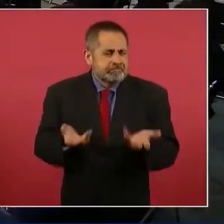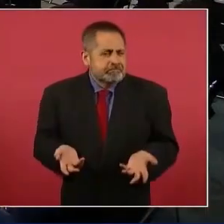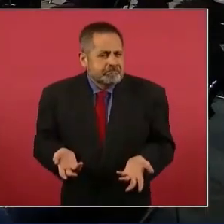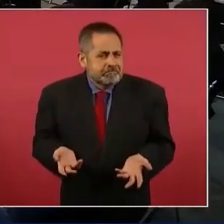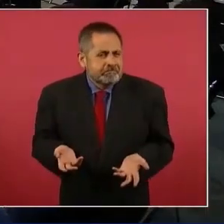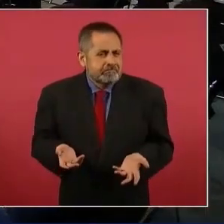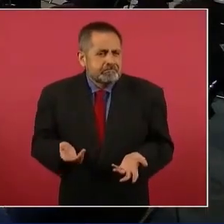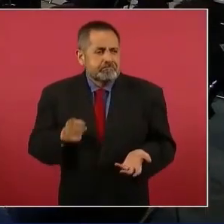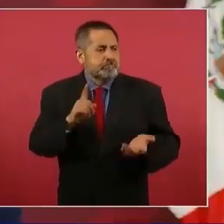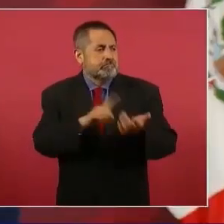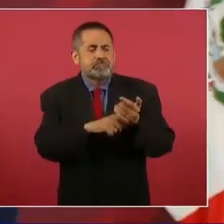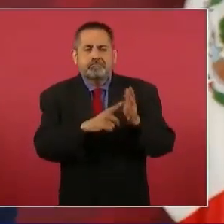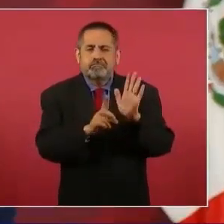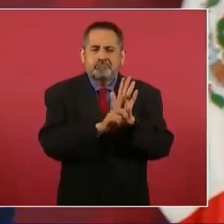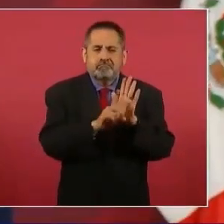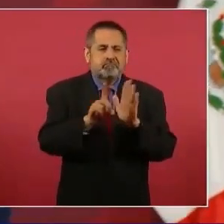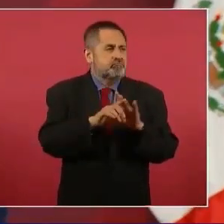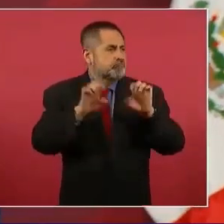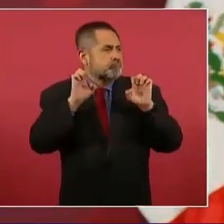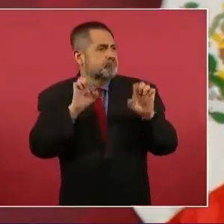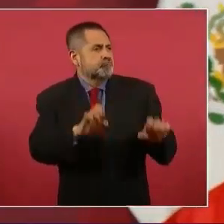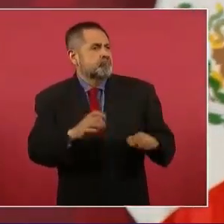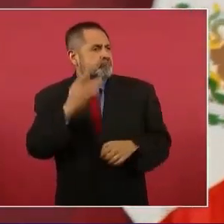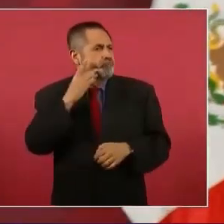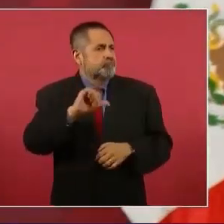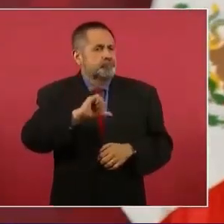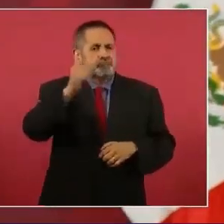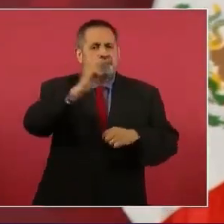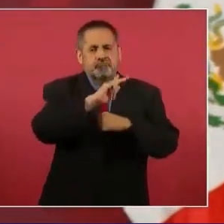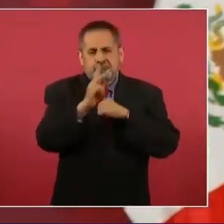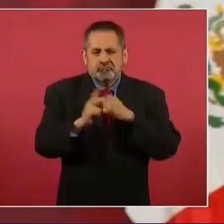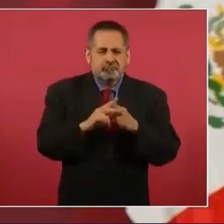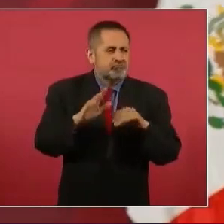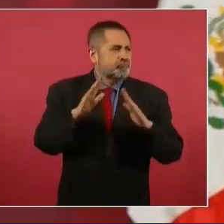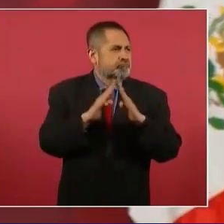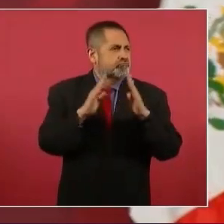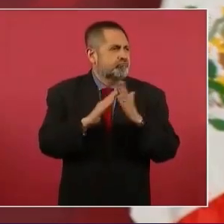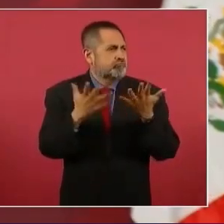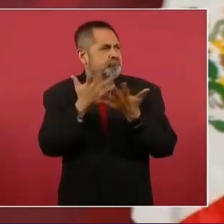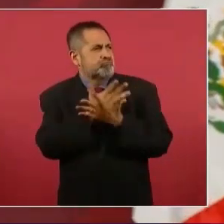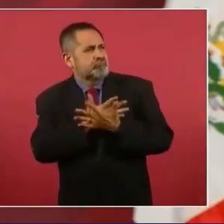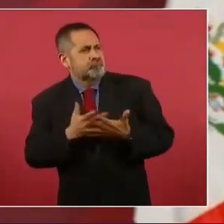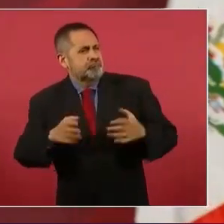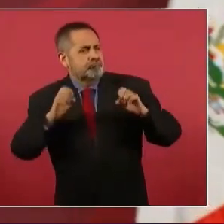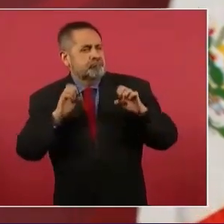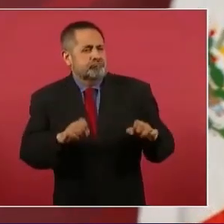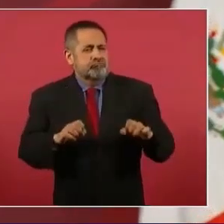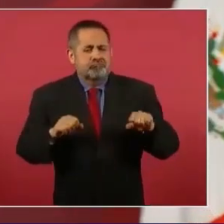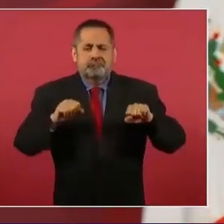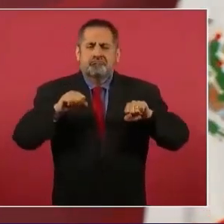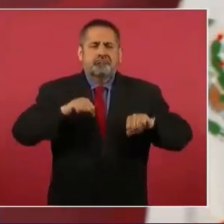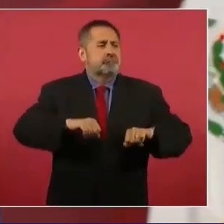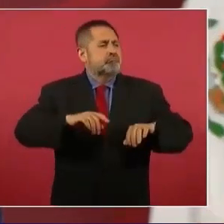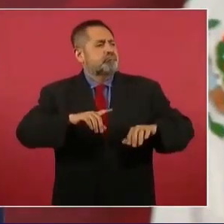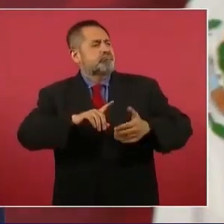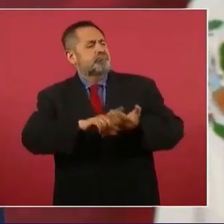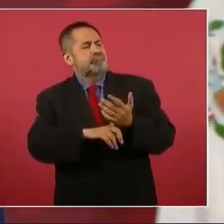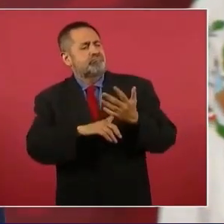departamentos de lujos en el extranjero y mansiones y viven colmados